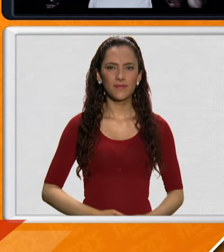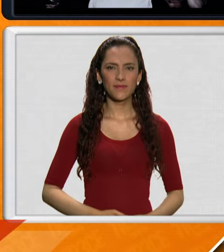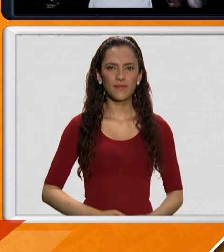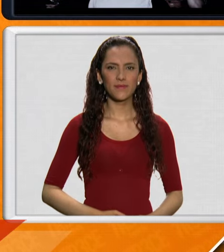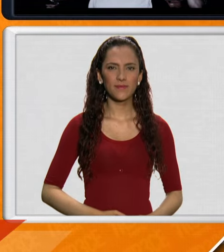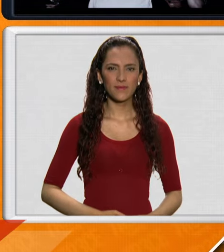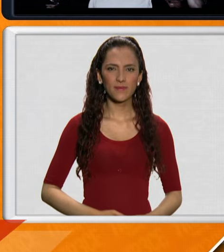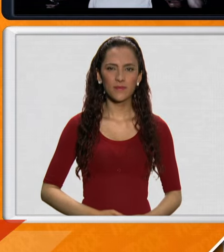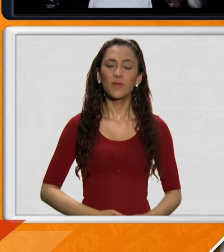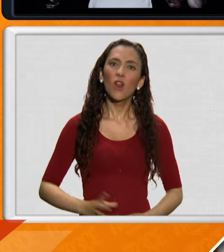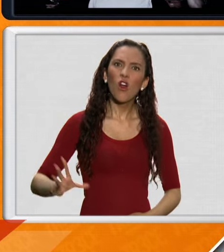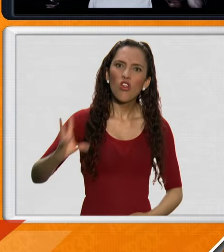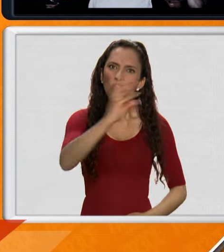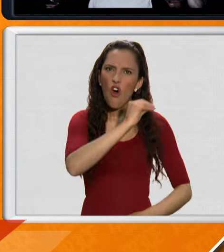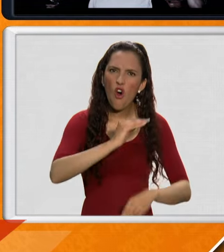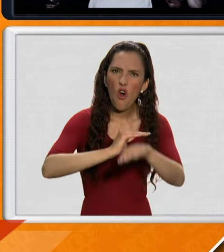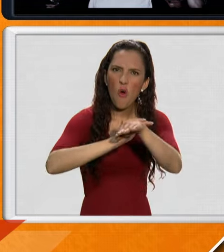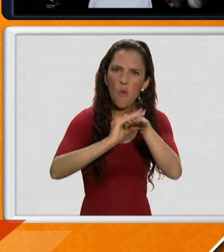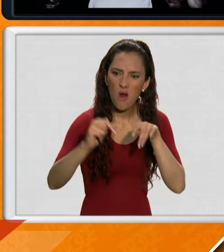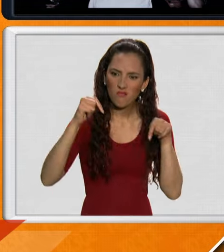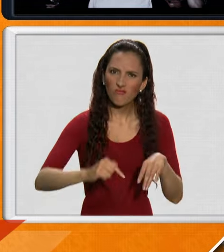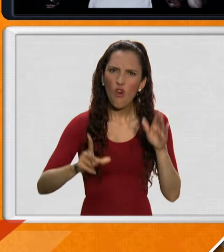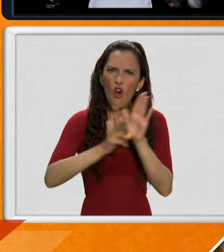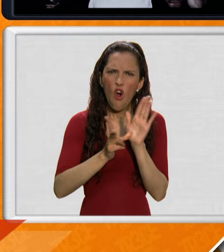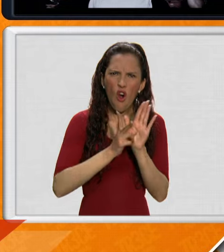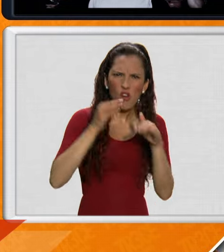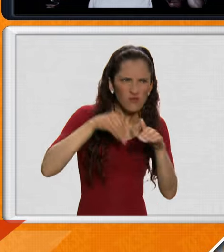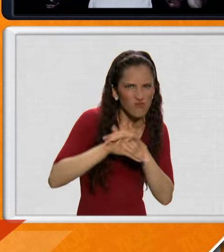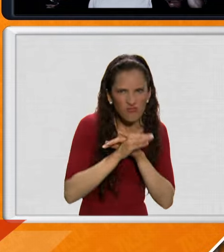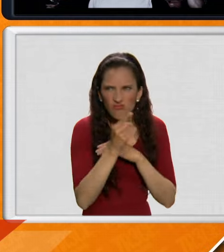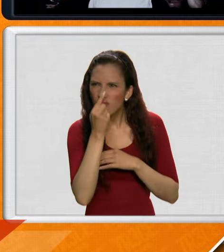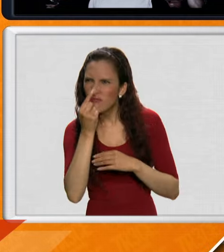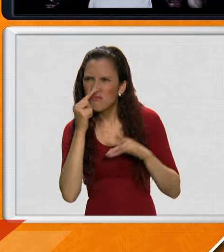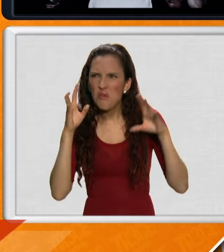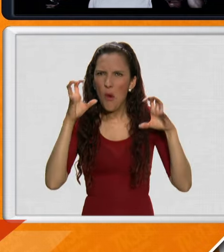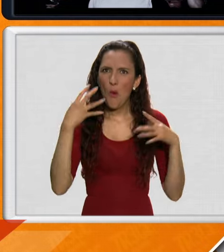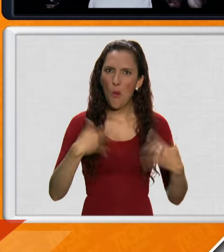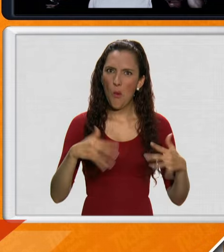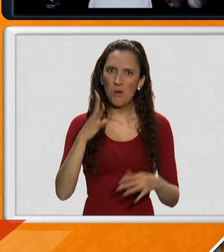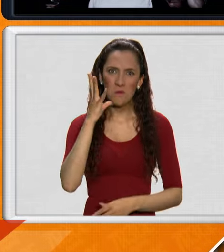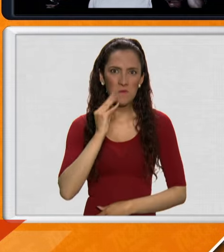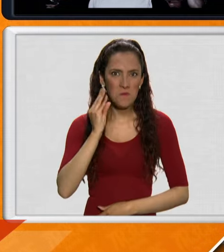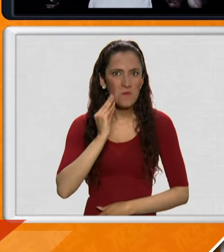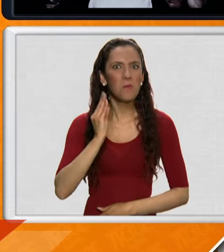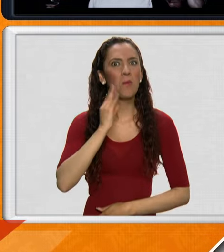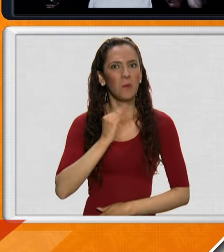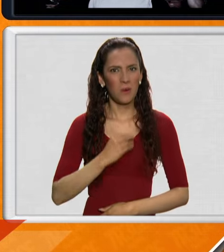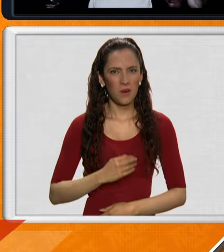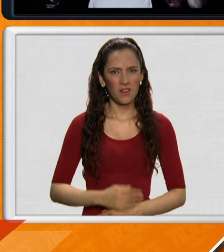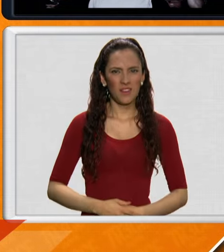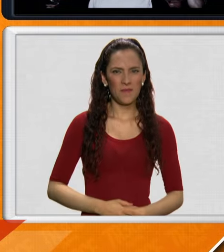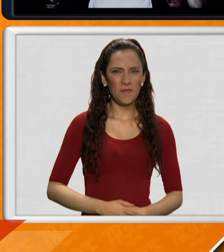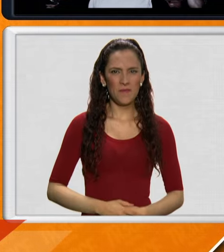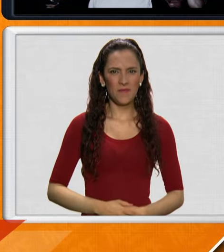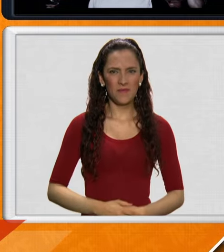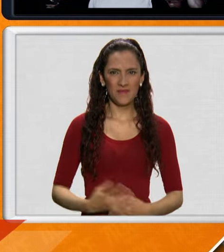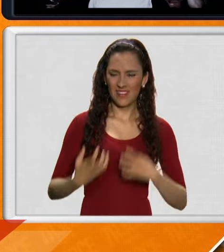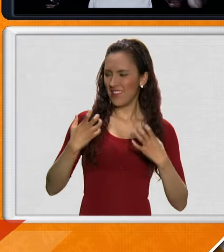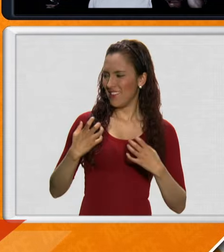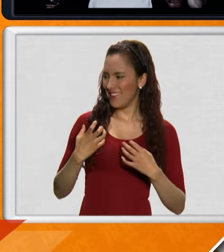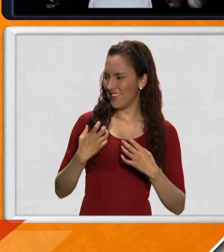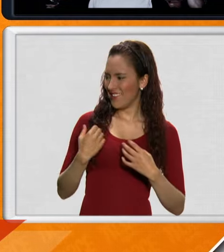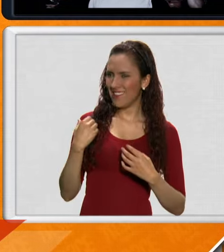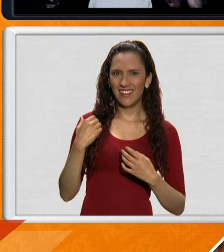Están todos muy invitados a Buen Viaje al Hotel del Terror a vivir esta aterradora experiencia para que sean testigos. Todo lo que sucede